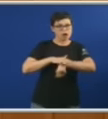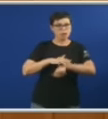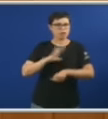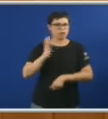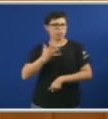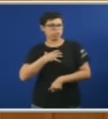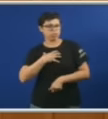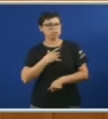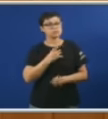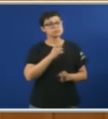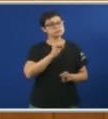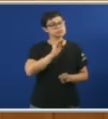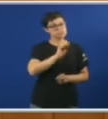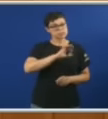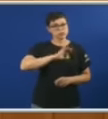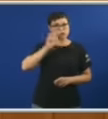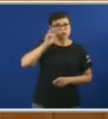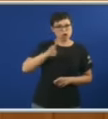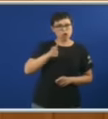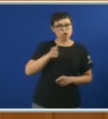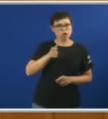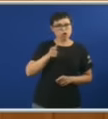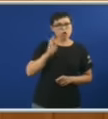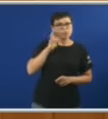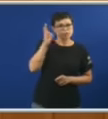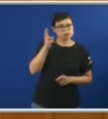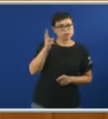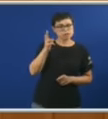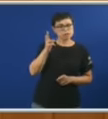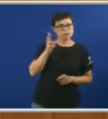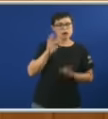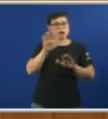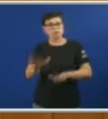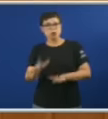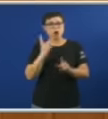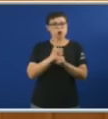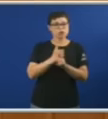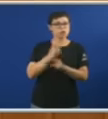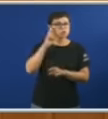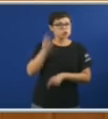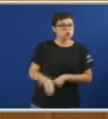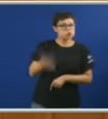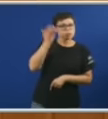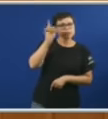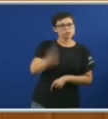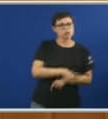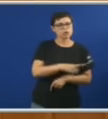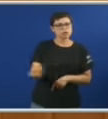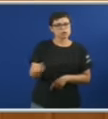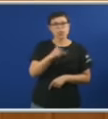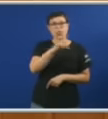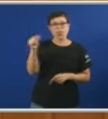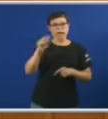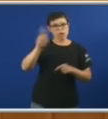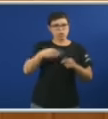Feijón Díganos Si vostedes Está a favor Ou en contra De que subamos As pensións Non contributivas 100 euros